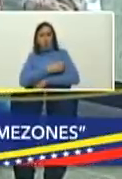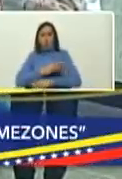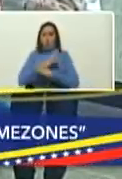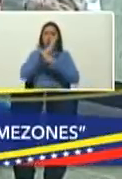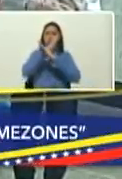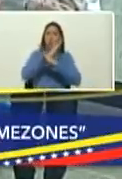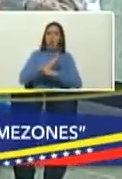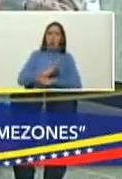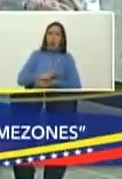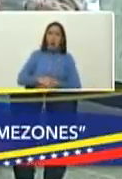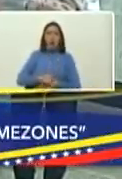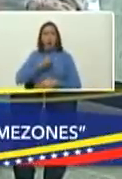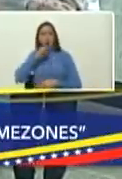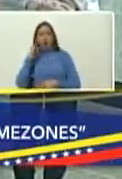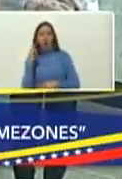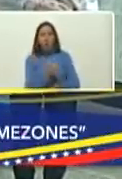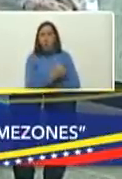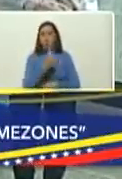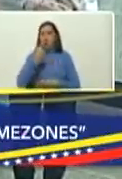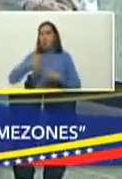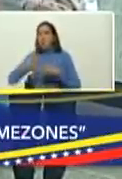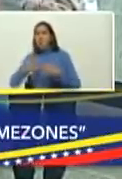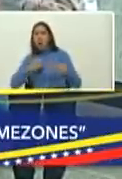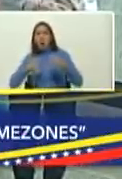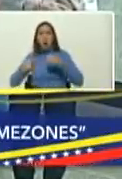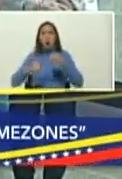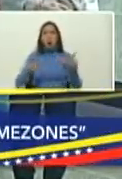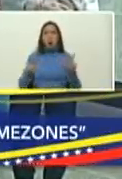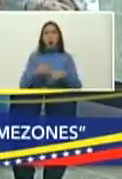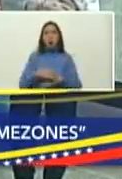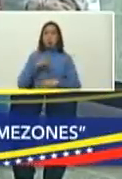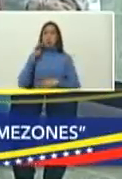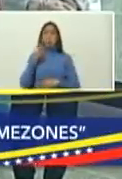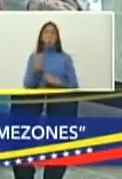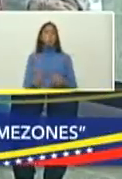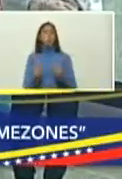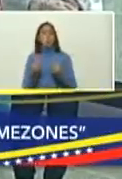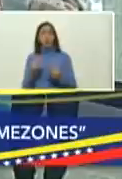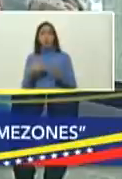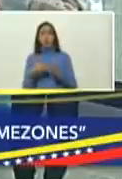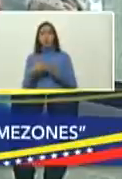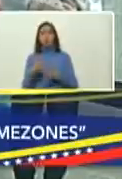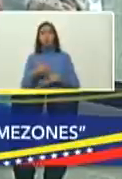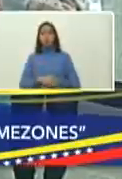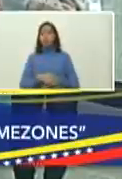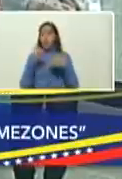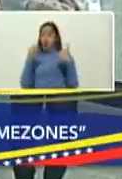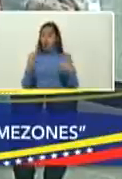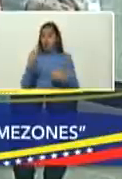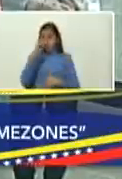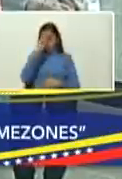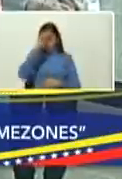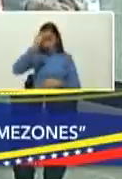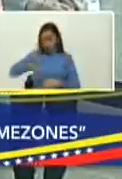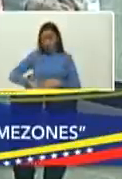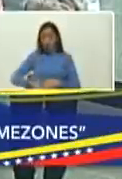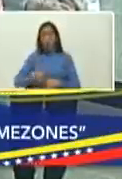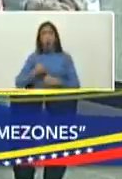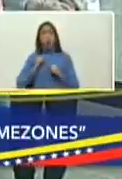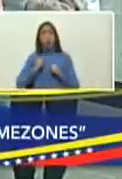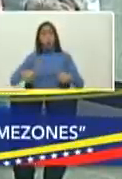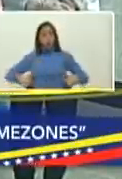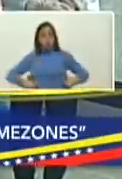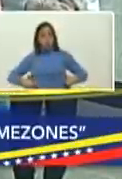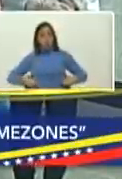denunciaban hablaban por las redes cuántas cosas vimos presidente y hoy hay que reconocerlo el esfuerzo que